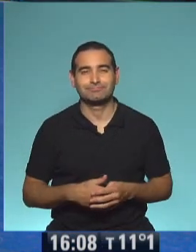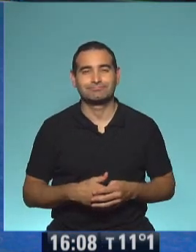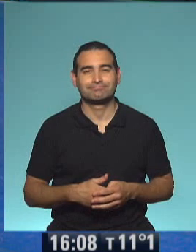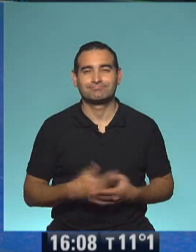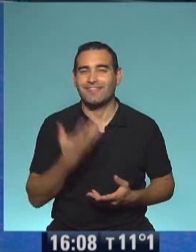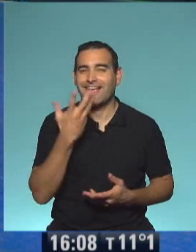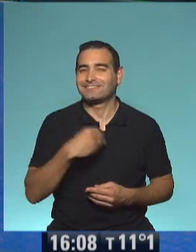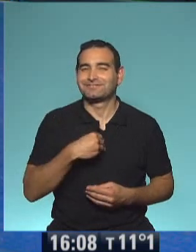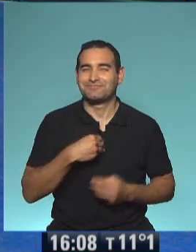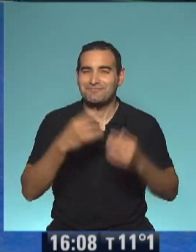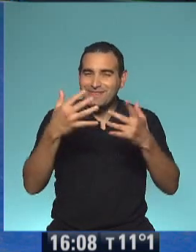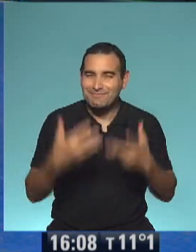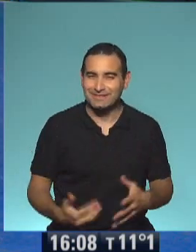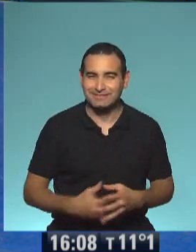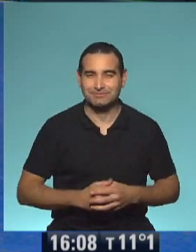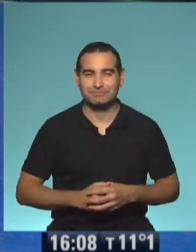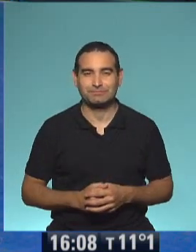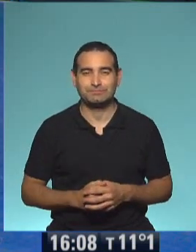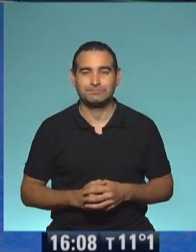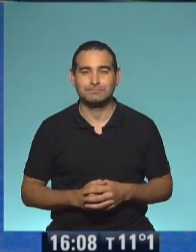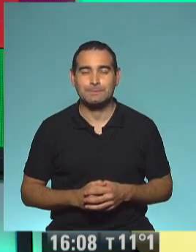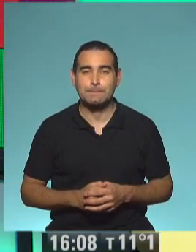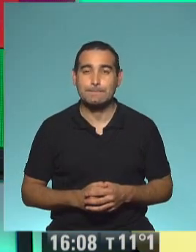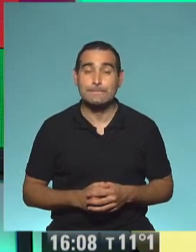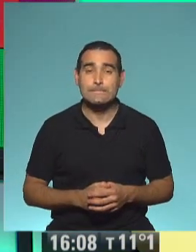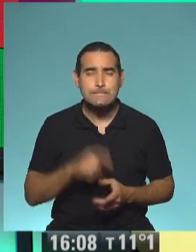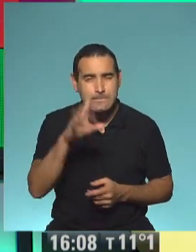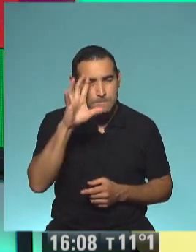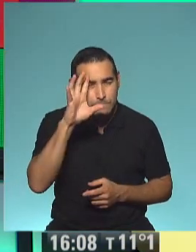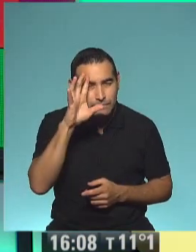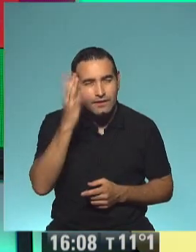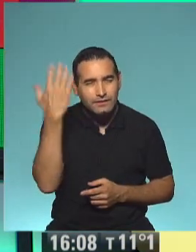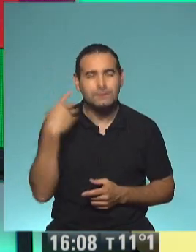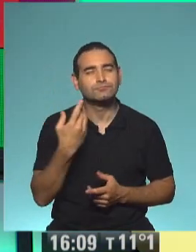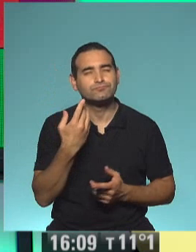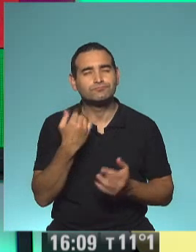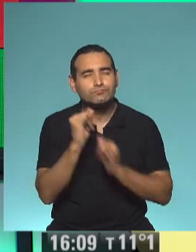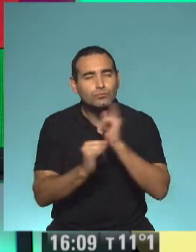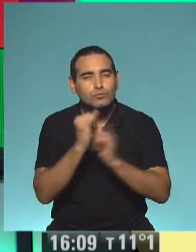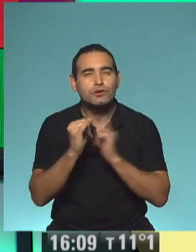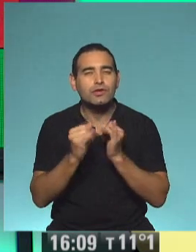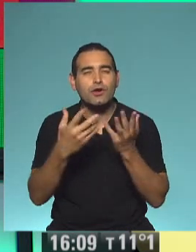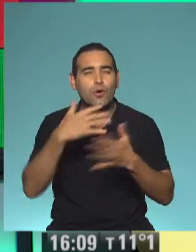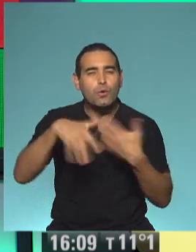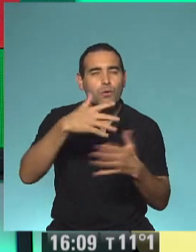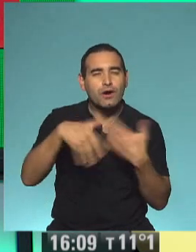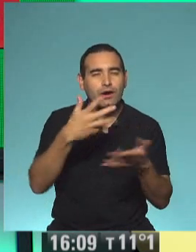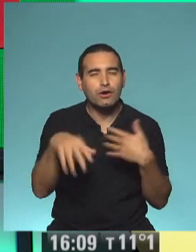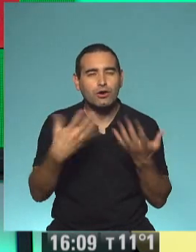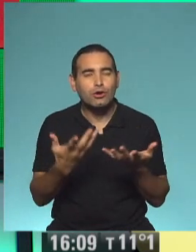matemática, vamos a empezar con vos. Señora, ¿se acuerdan que estuvimos trabajando con este juego de la